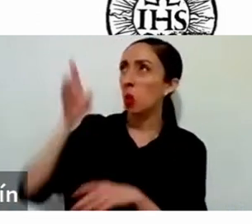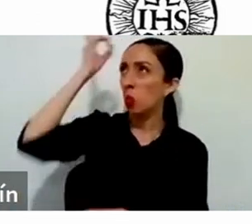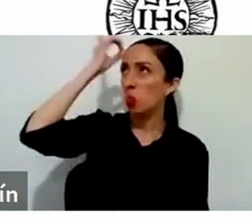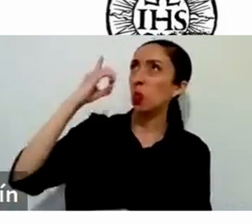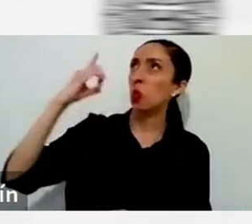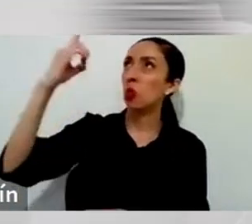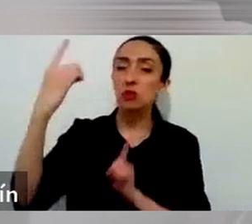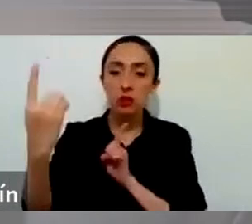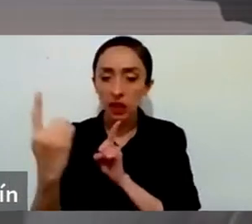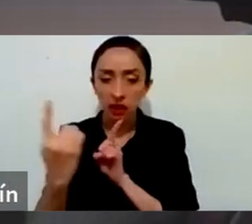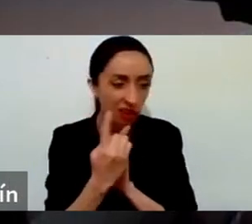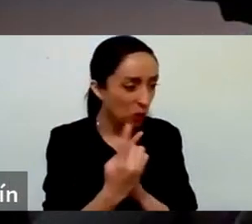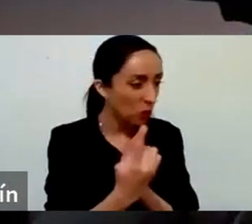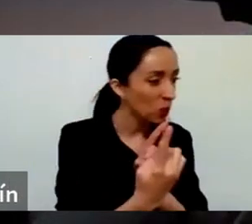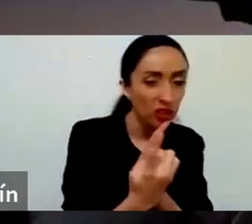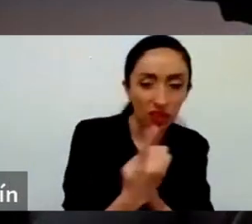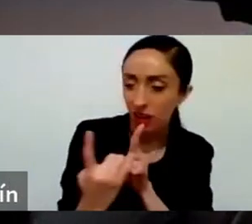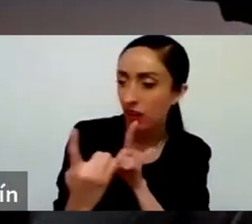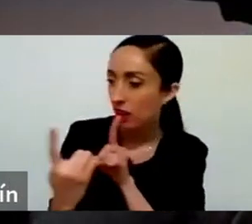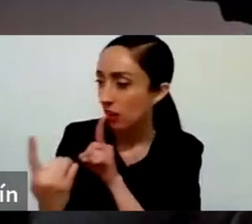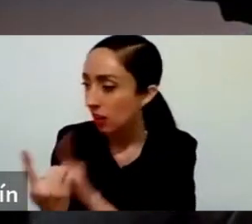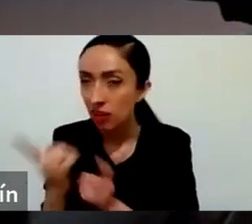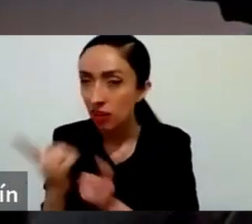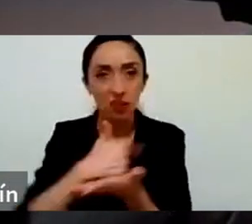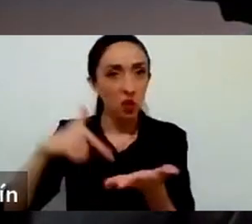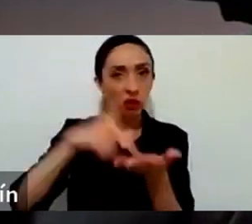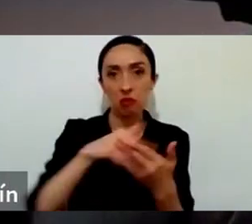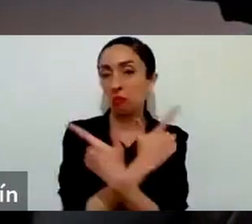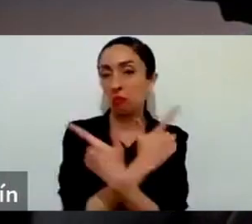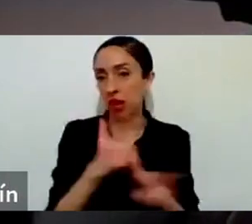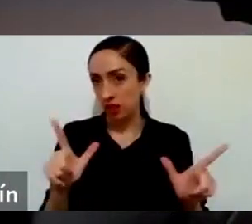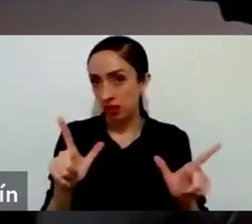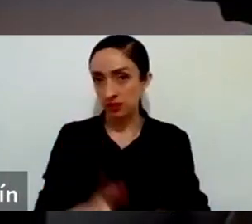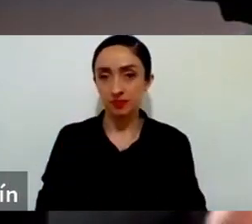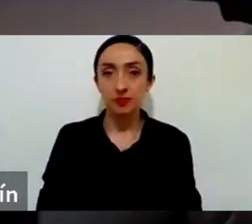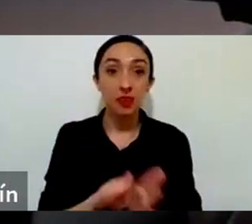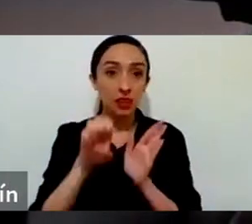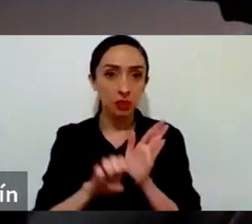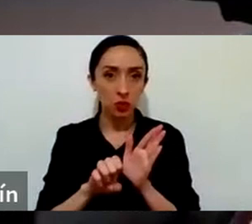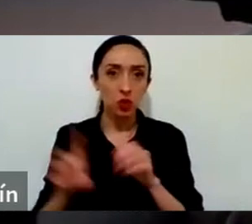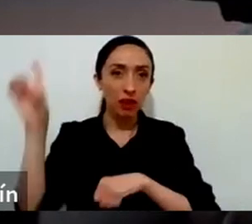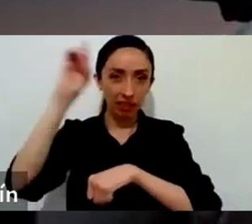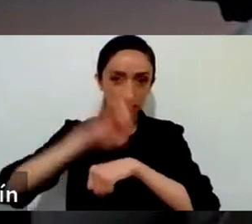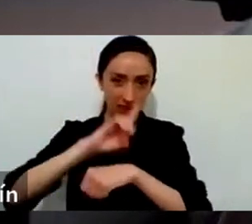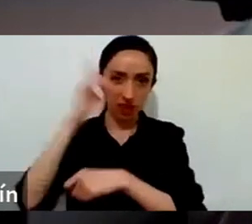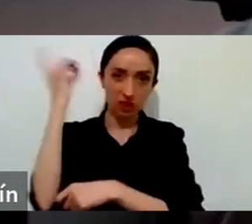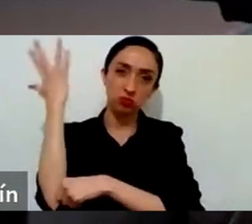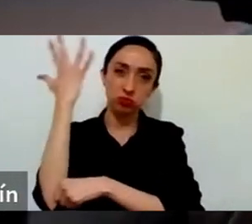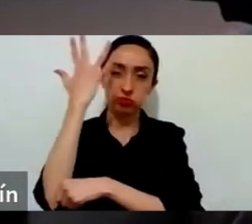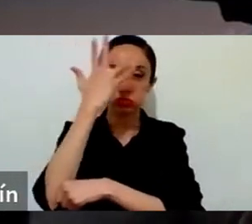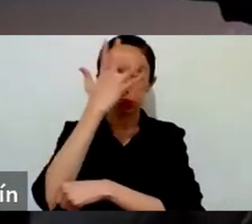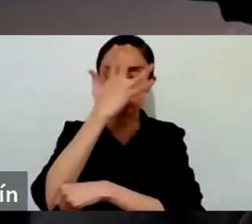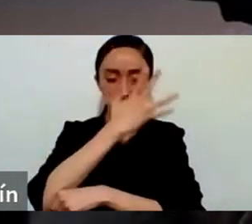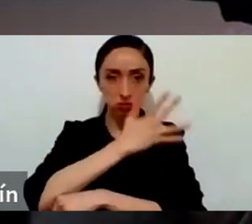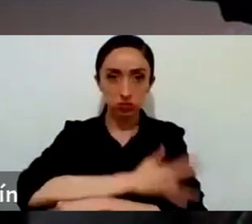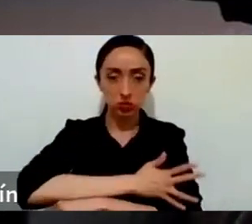examinar lo que ha pasado durante el día para discernir dónde ha estado Dios